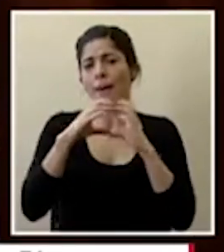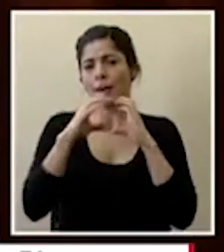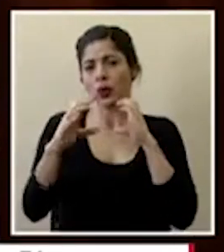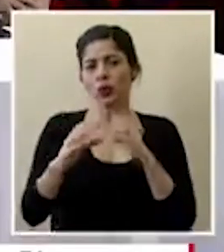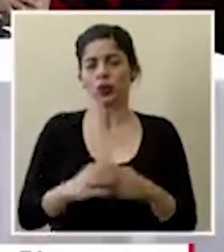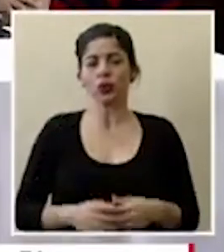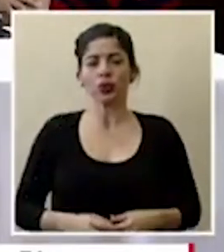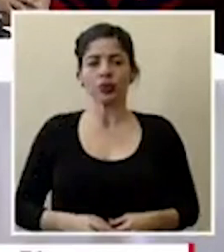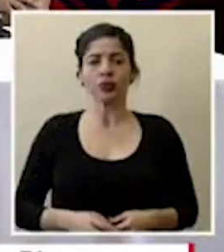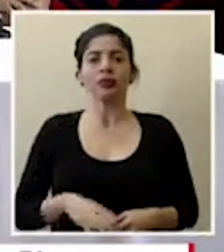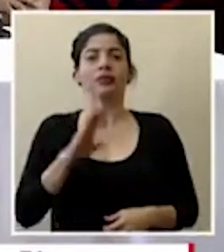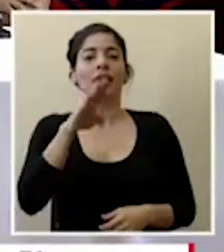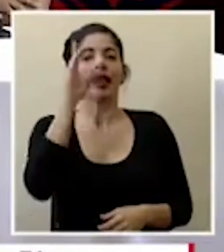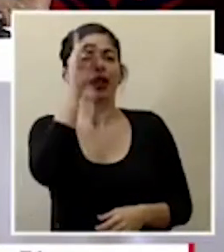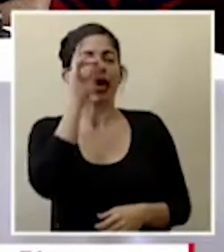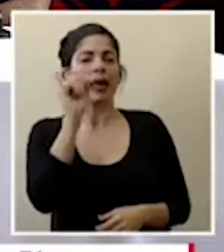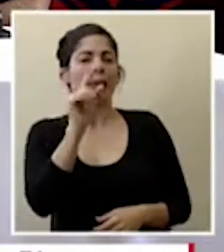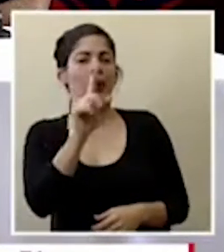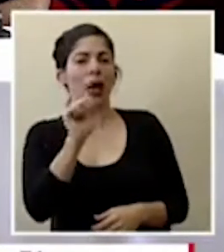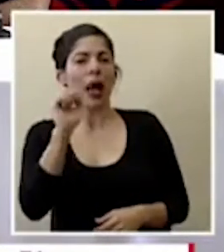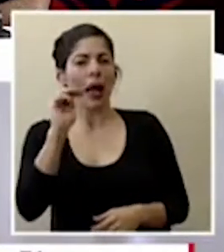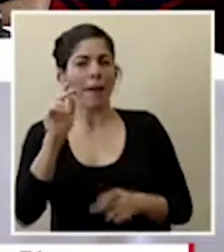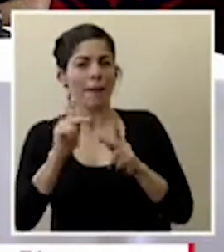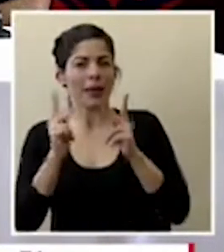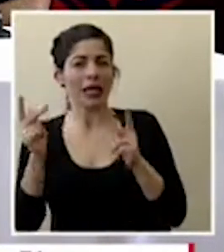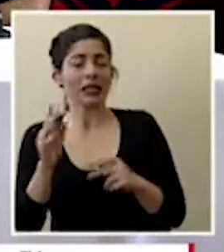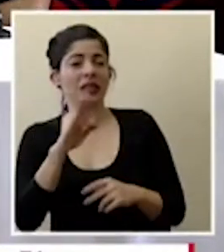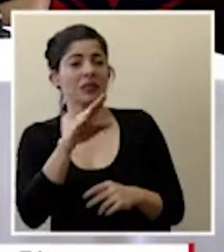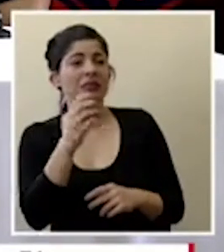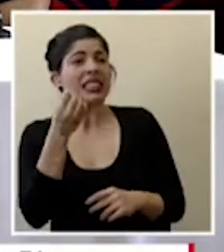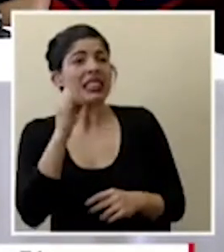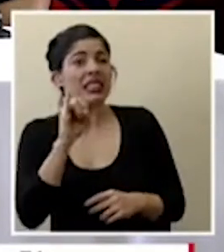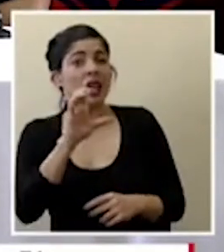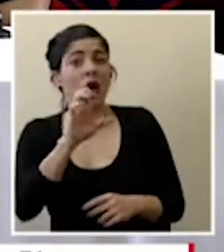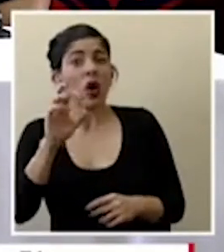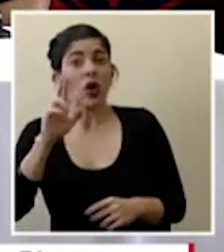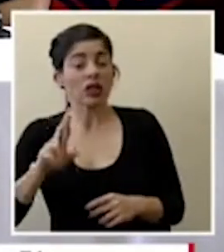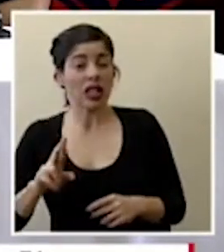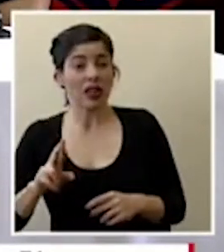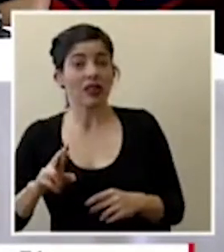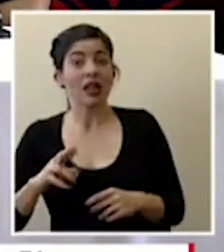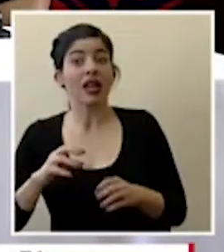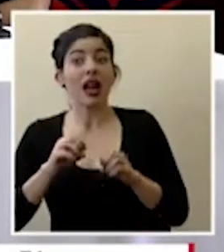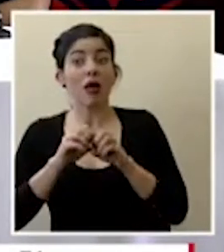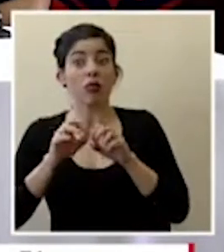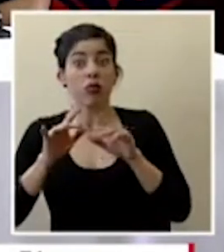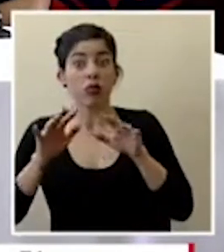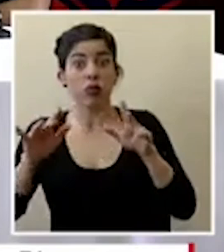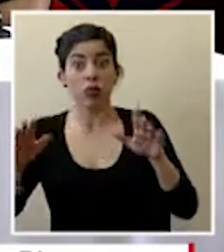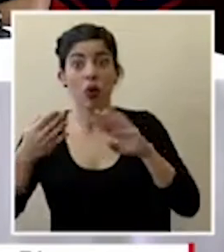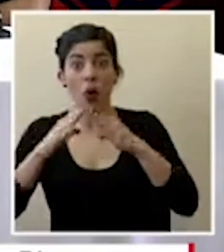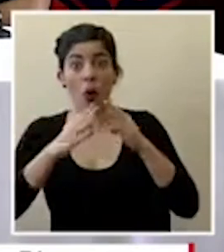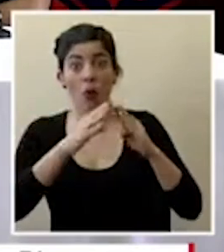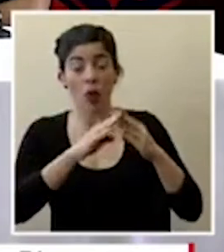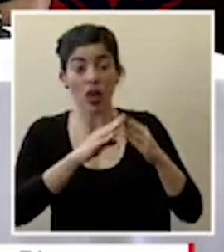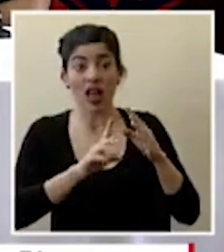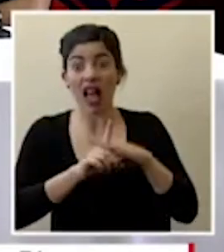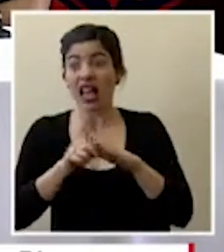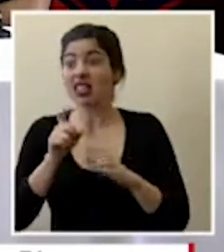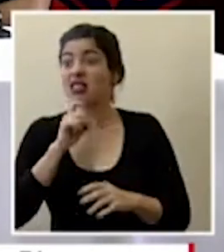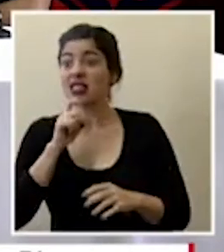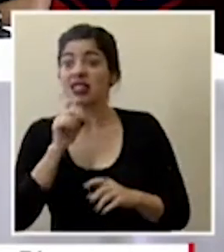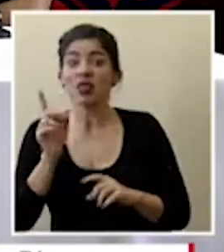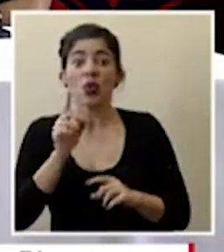don daniel también consulta m prensa en caso de que costa rica llegue a la fase comunitaria de contagio donde ya sea difícil